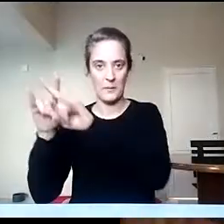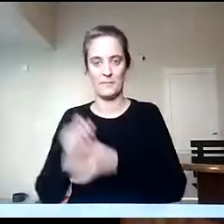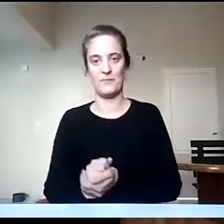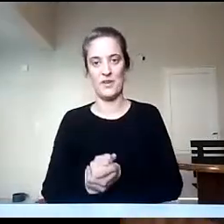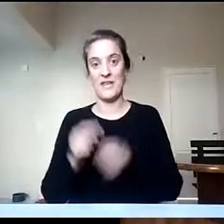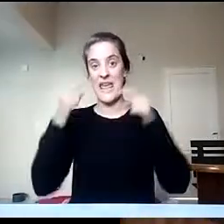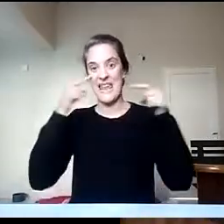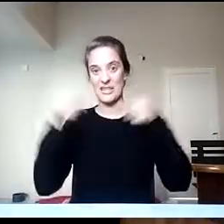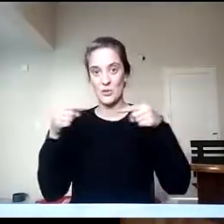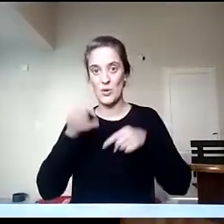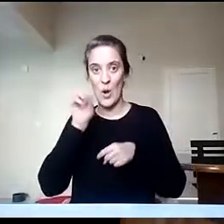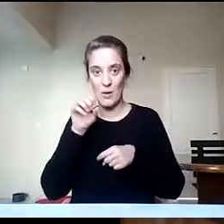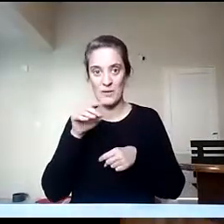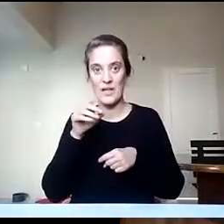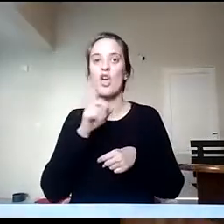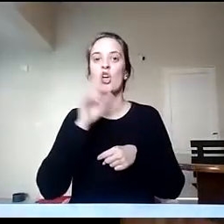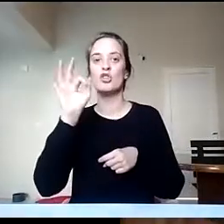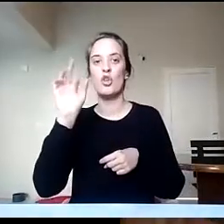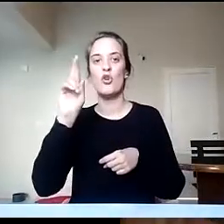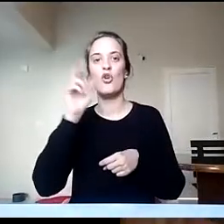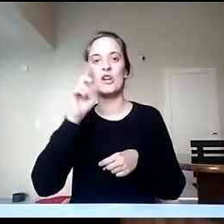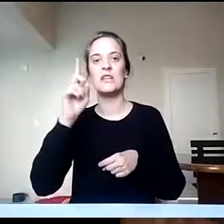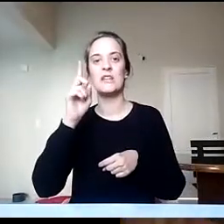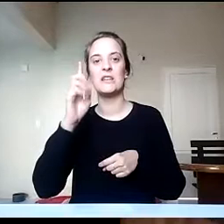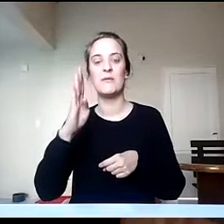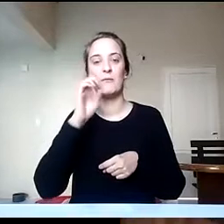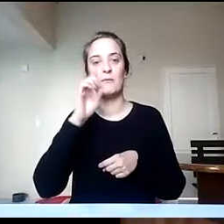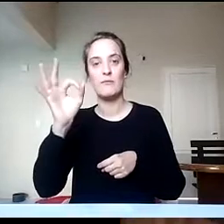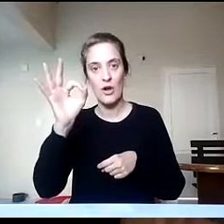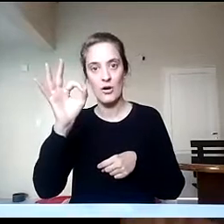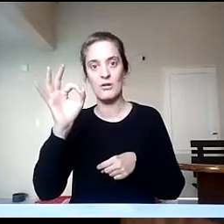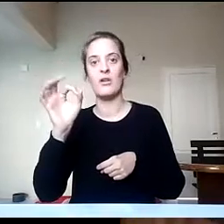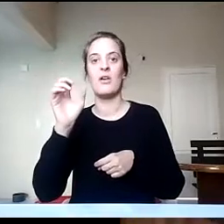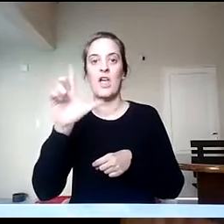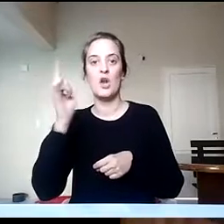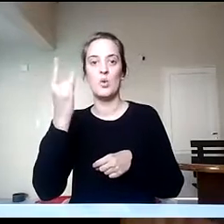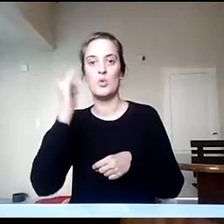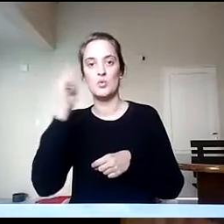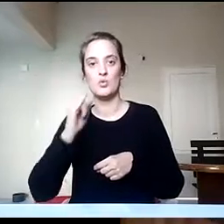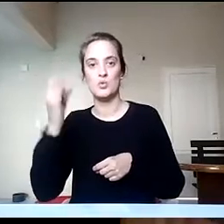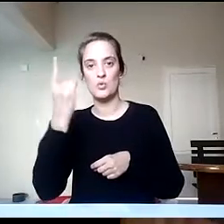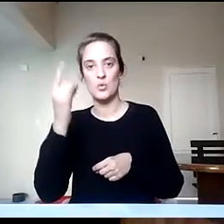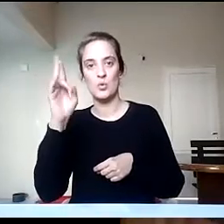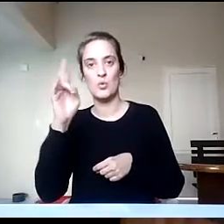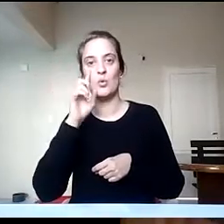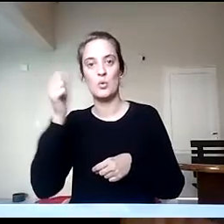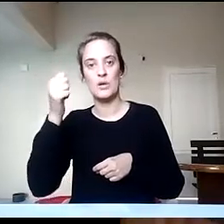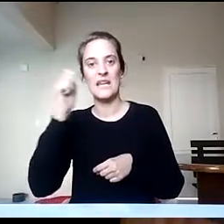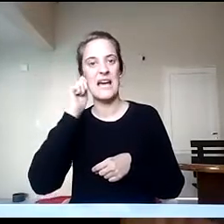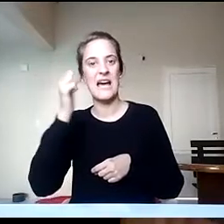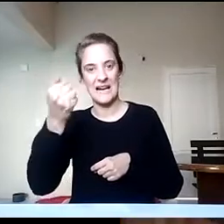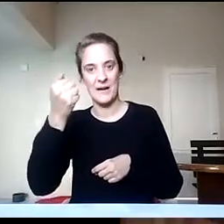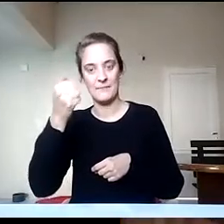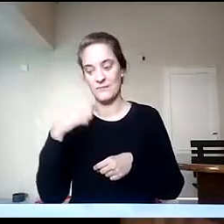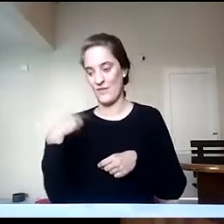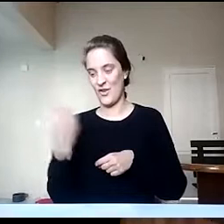Instituto Toribio de Luz Uriaga, ¿sí? Somos el T004, ese es nuestro instituto, somos una escuela que,